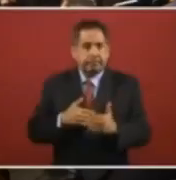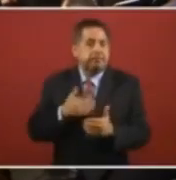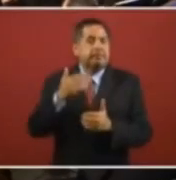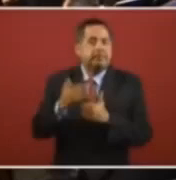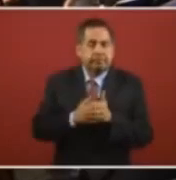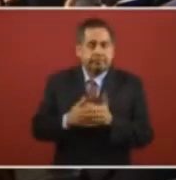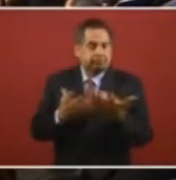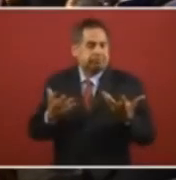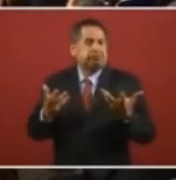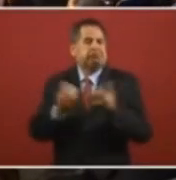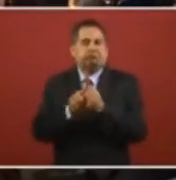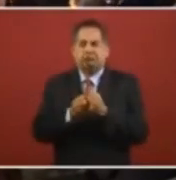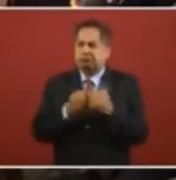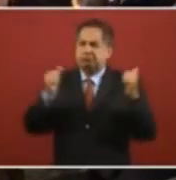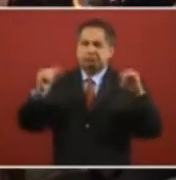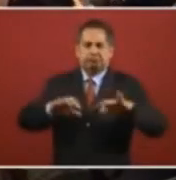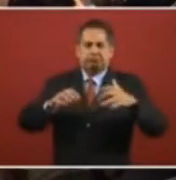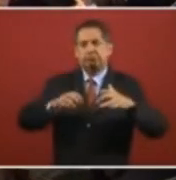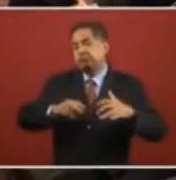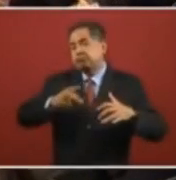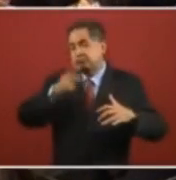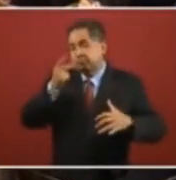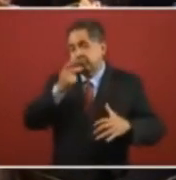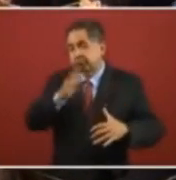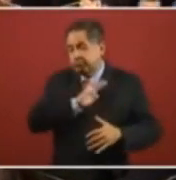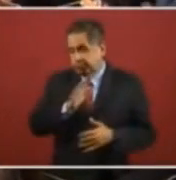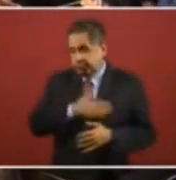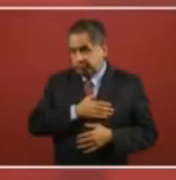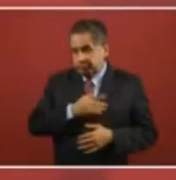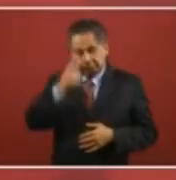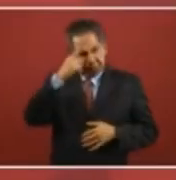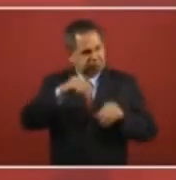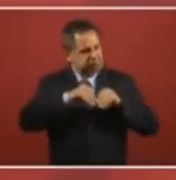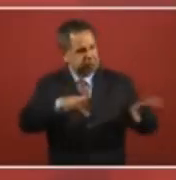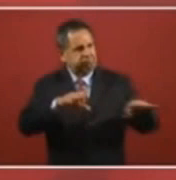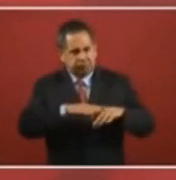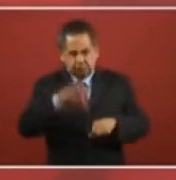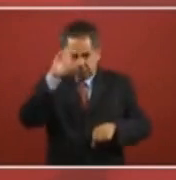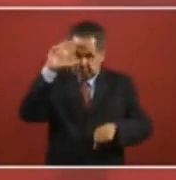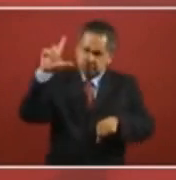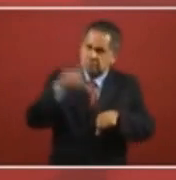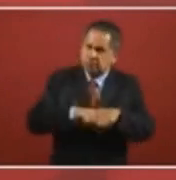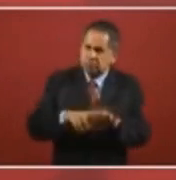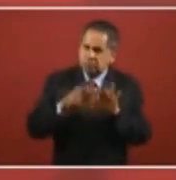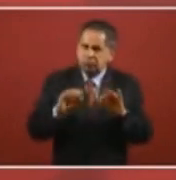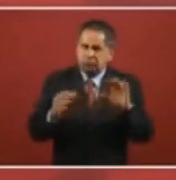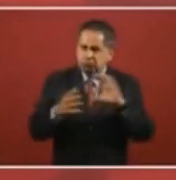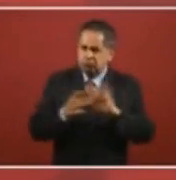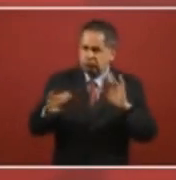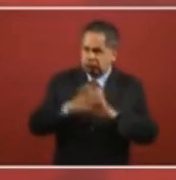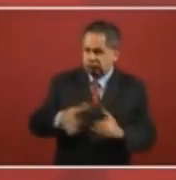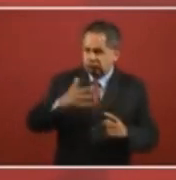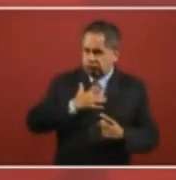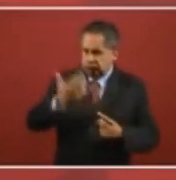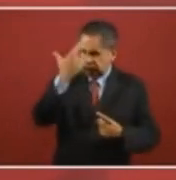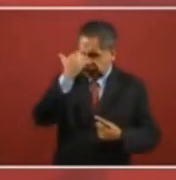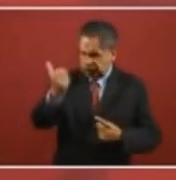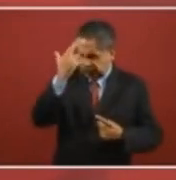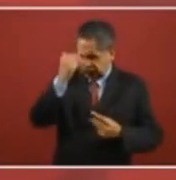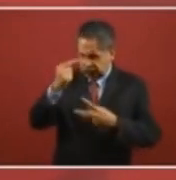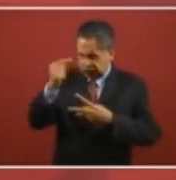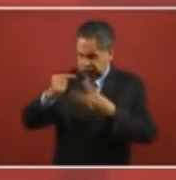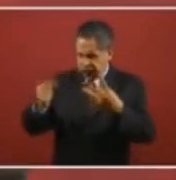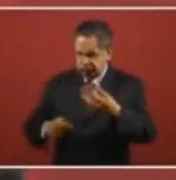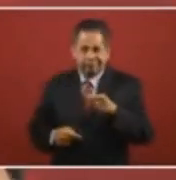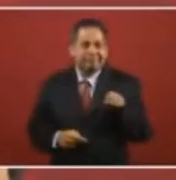paso, que es lo que podríamos señalar como el combate cultural vía los argumentos y el razonamiento contra